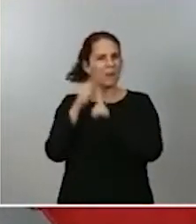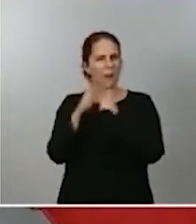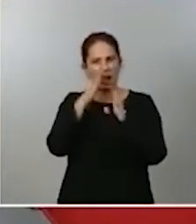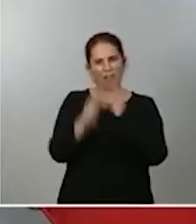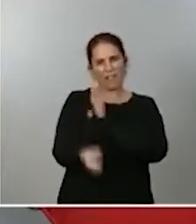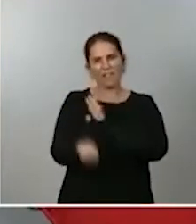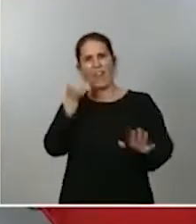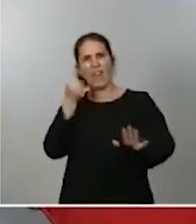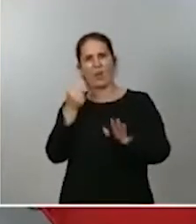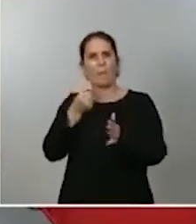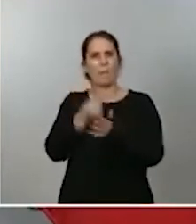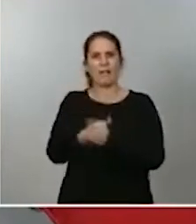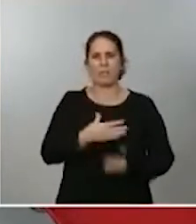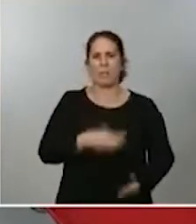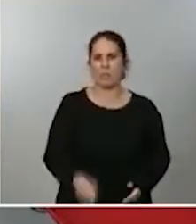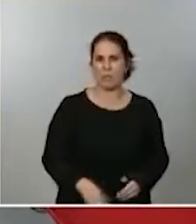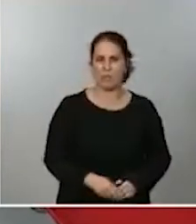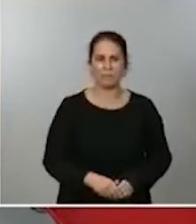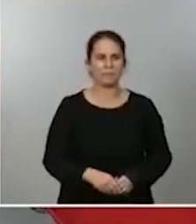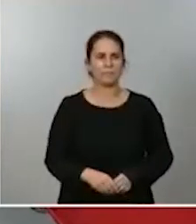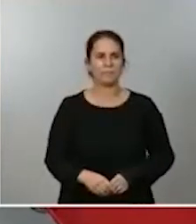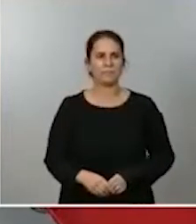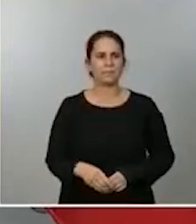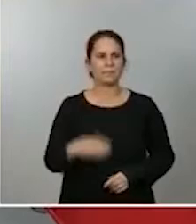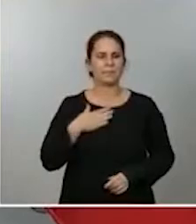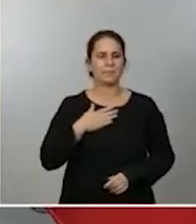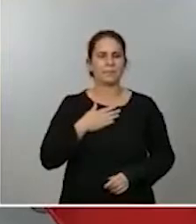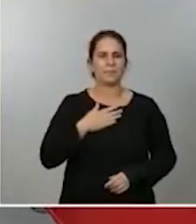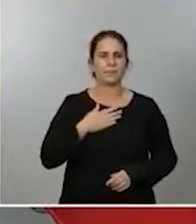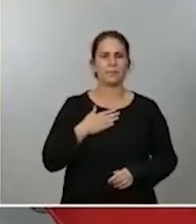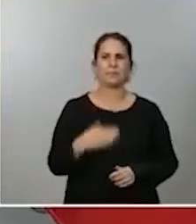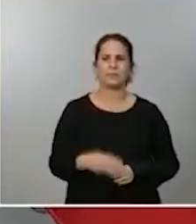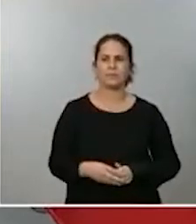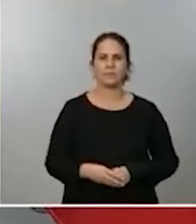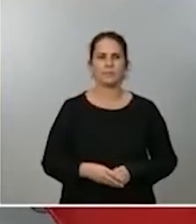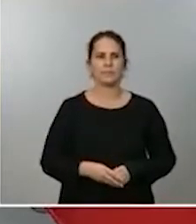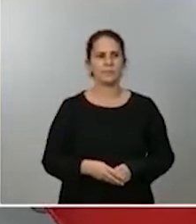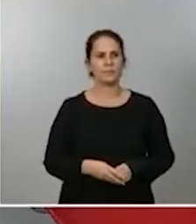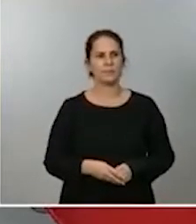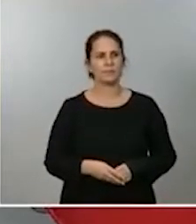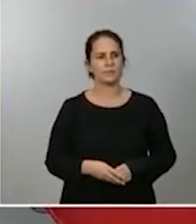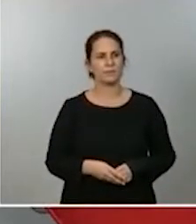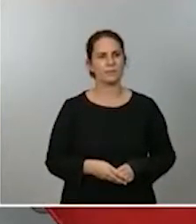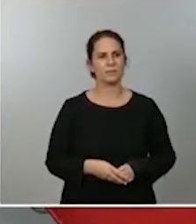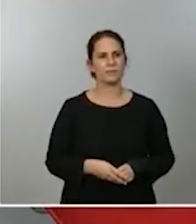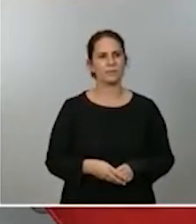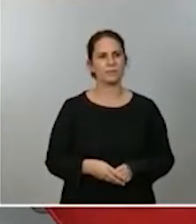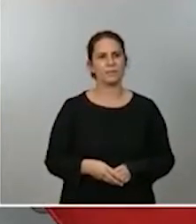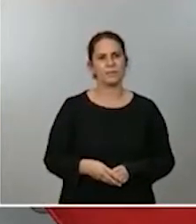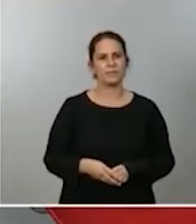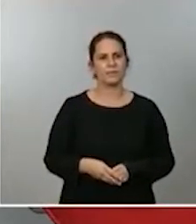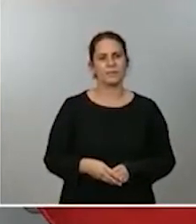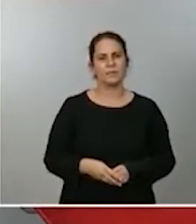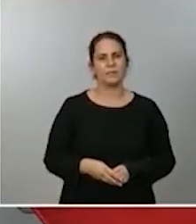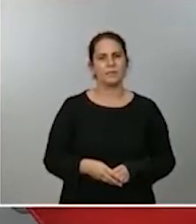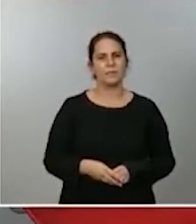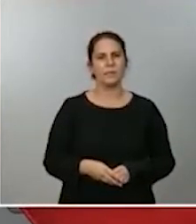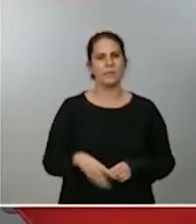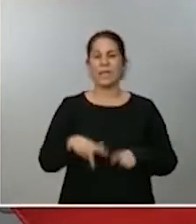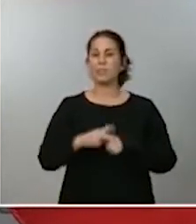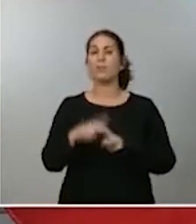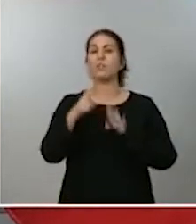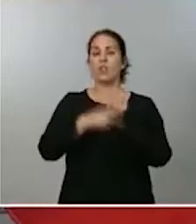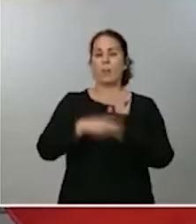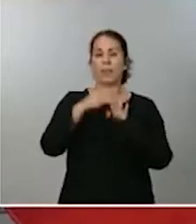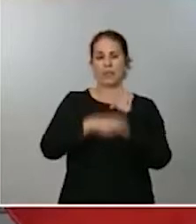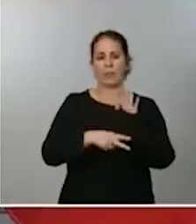la medida de nuestras posibilidades. Decir que, justamente, los instrumentos normativos que este Gobierno ha ido